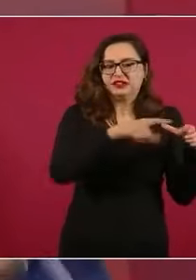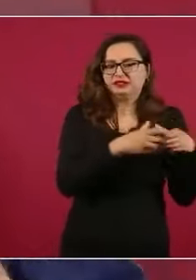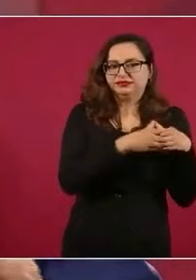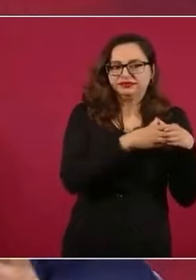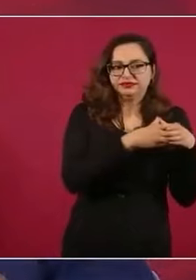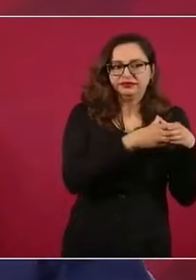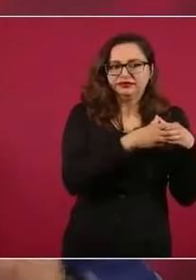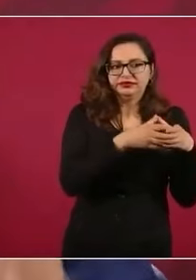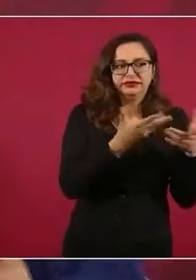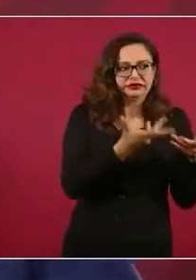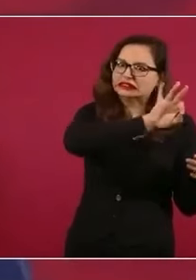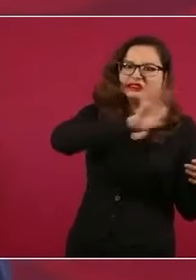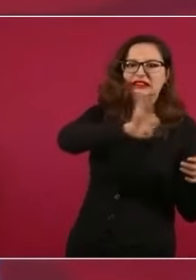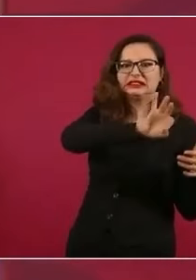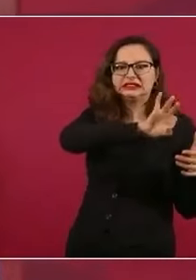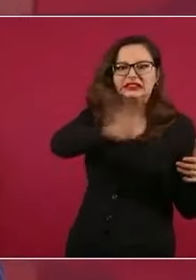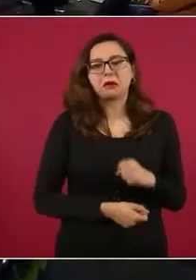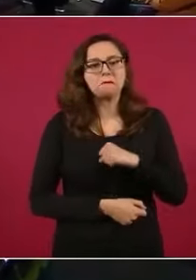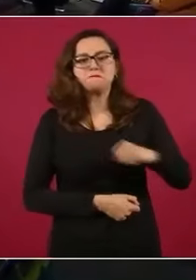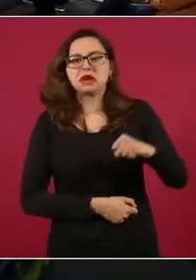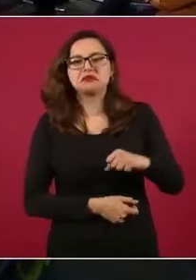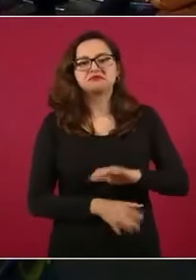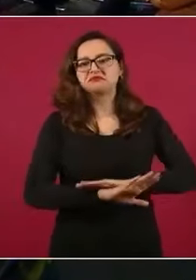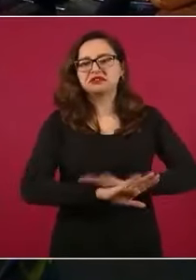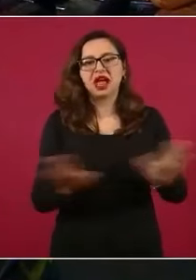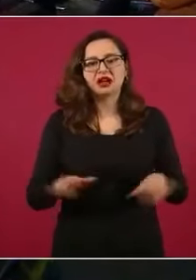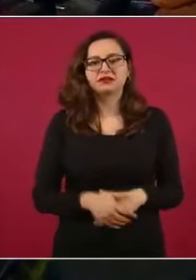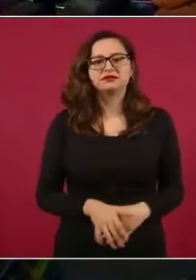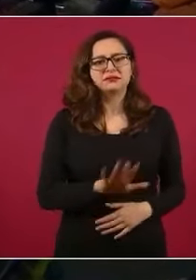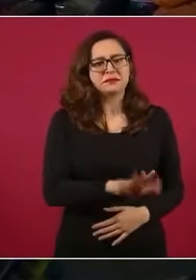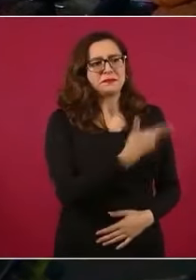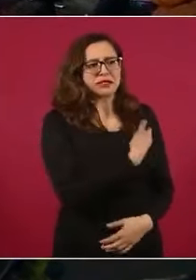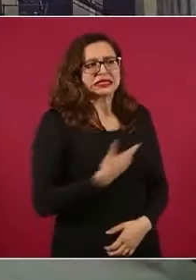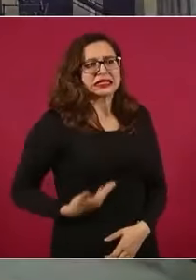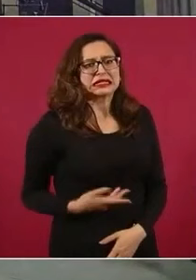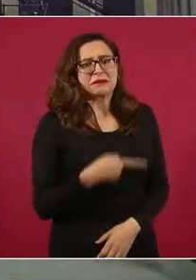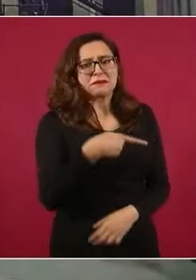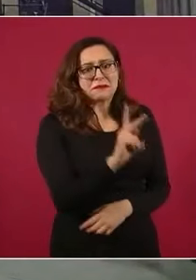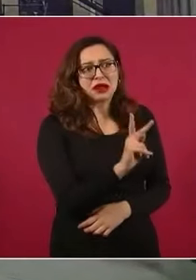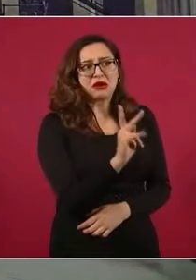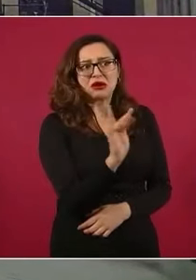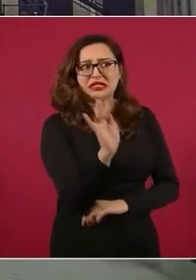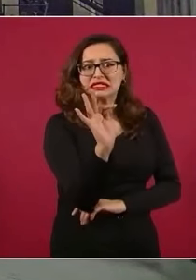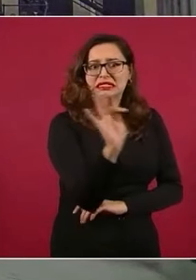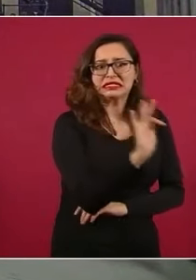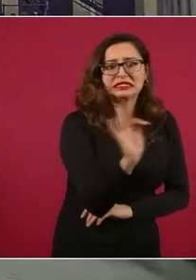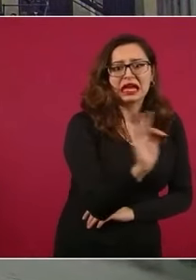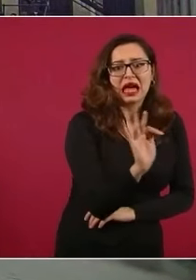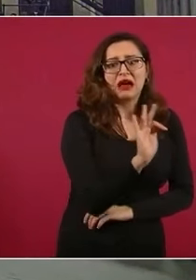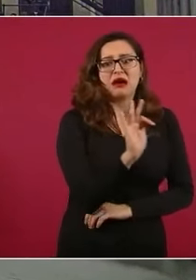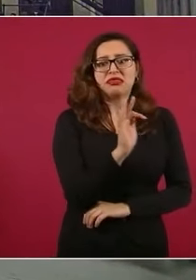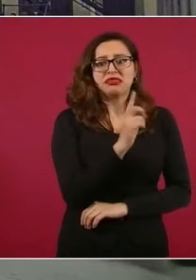formen la llamada opinión pública. Ya no es así. Presidente, ¿pero no cree que sea un buen momento para buscar